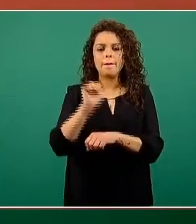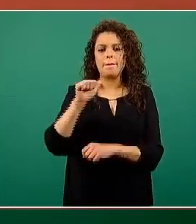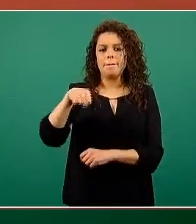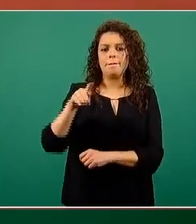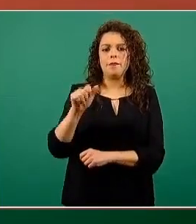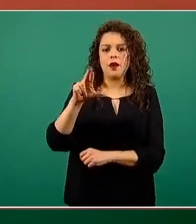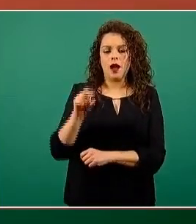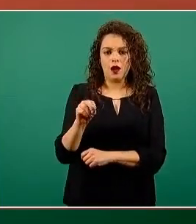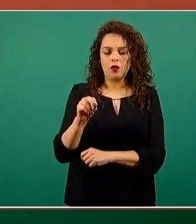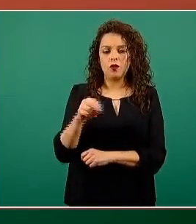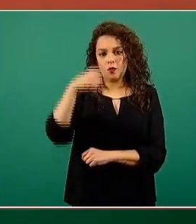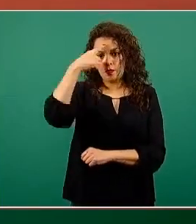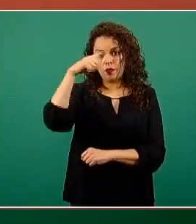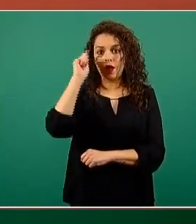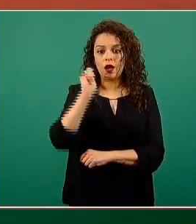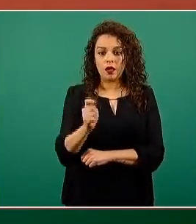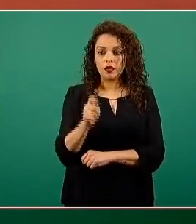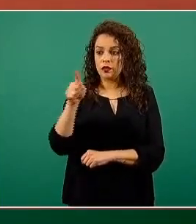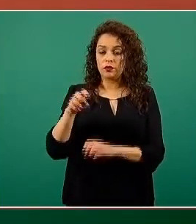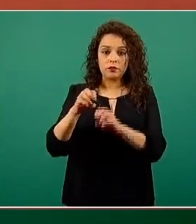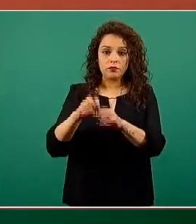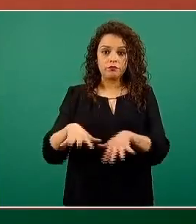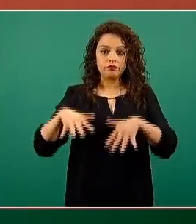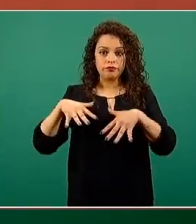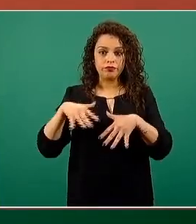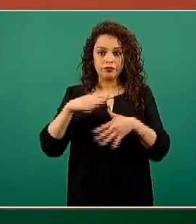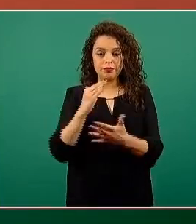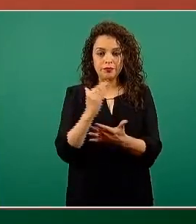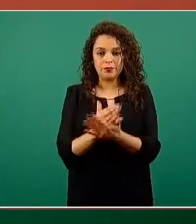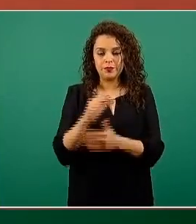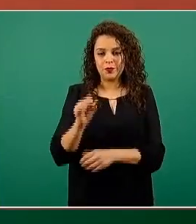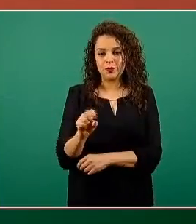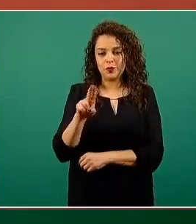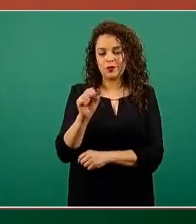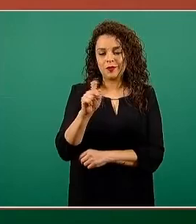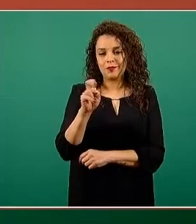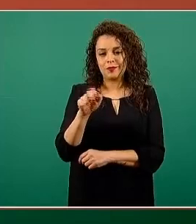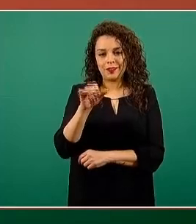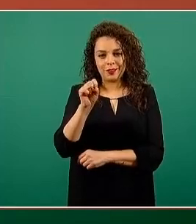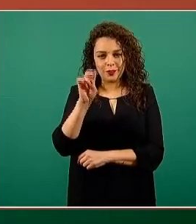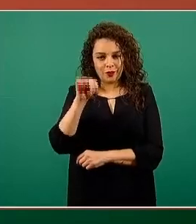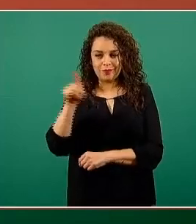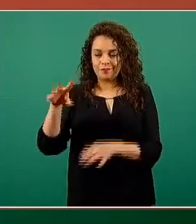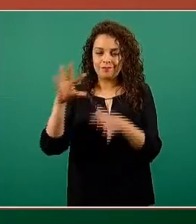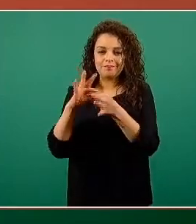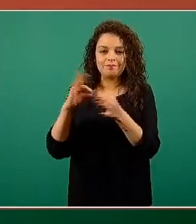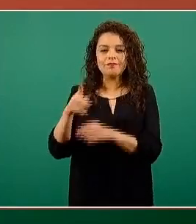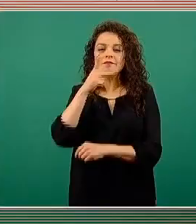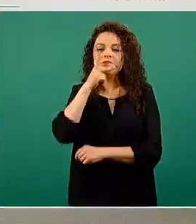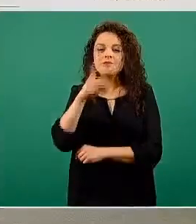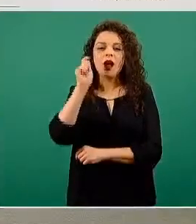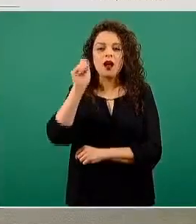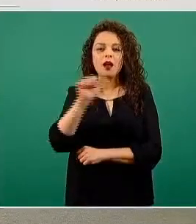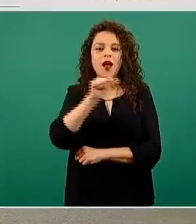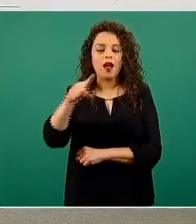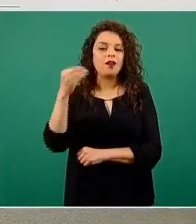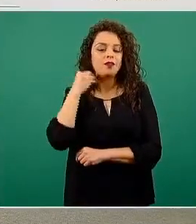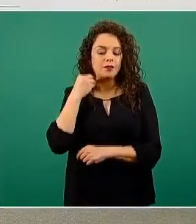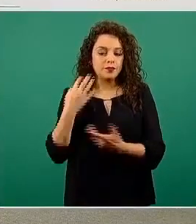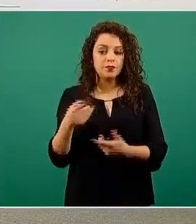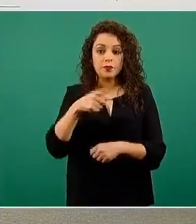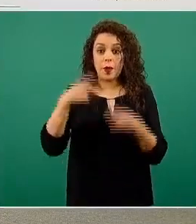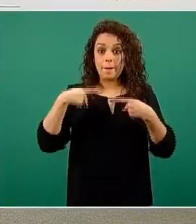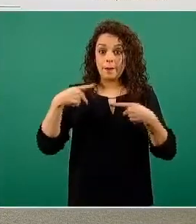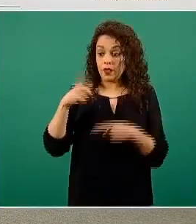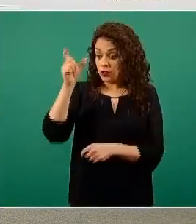se concedió la suspensión de pleno, que es el término que usan los expertos en derecho, a una ciudadana que en su momento